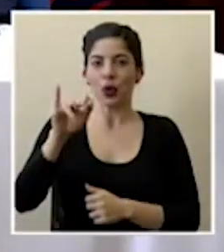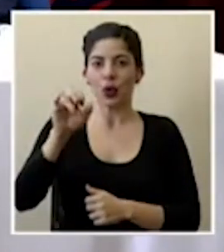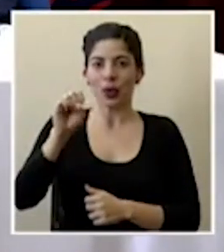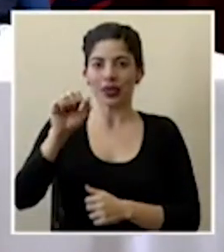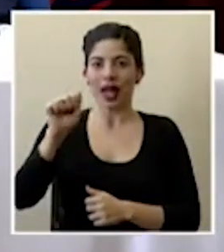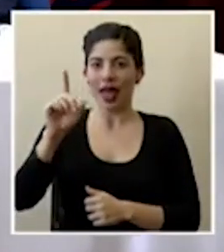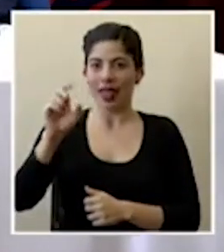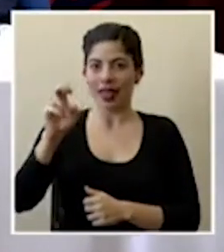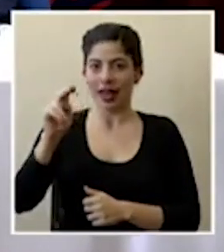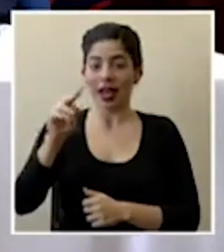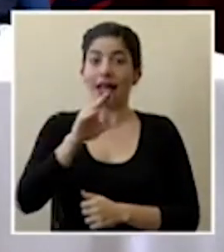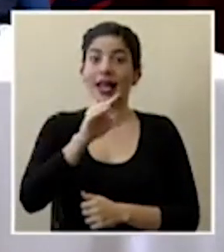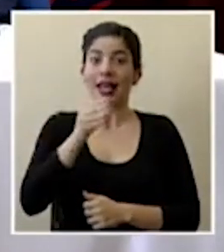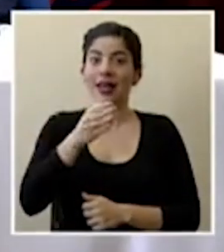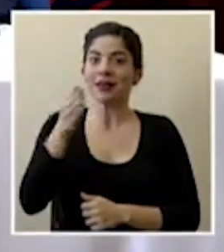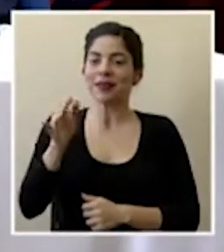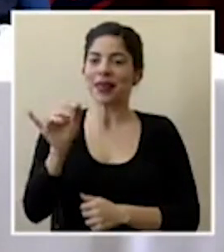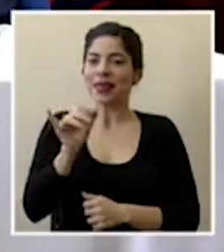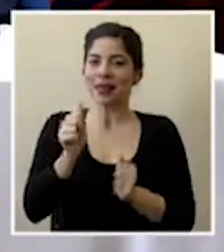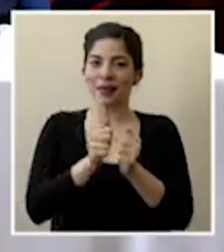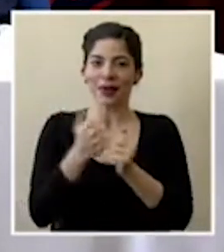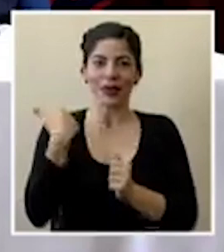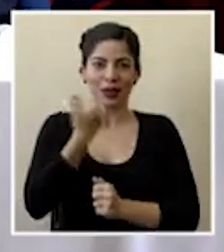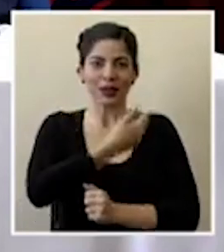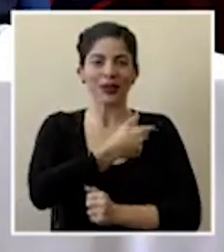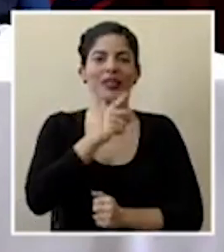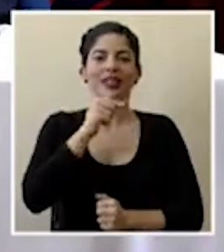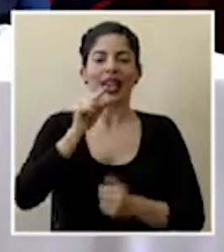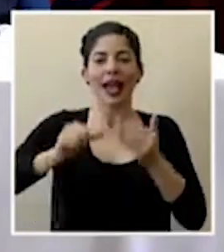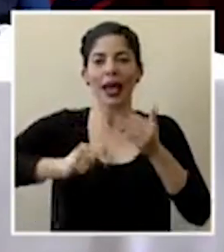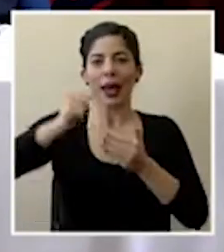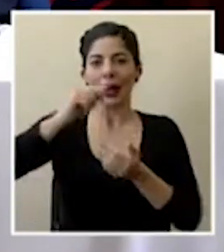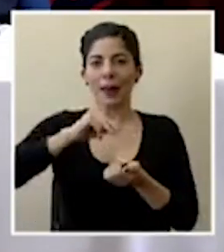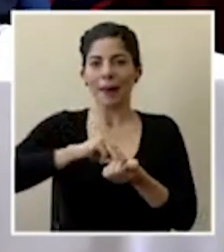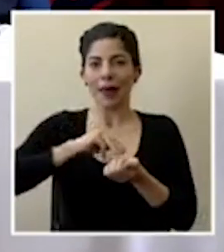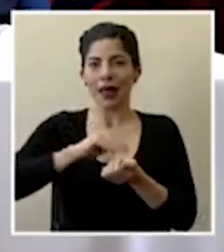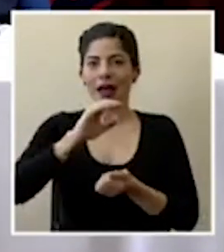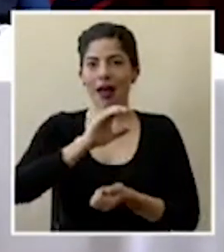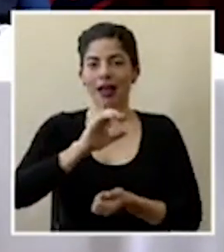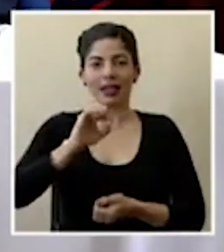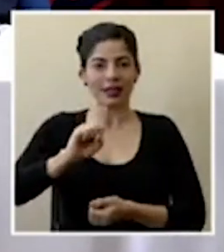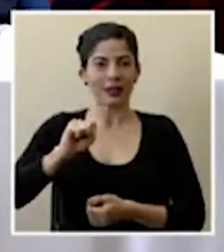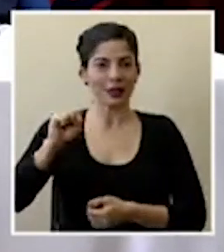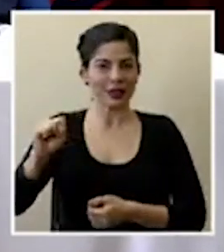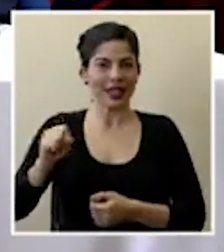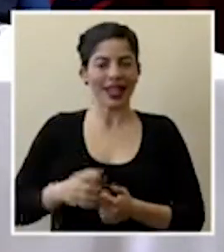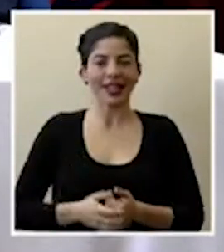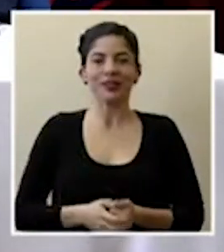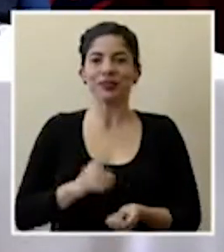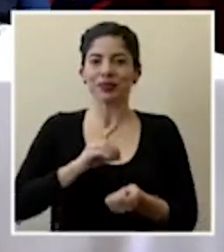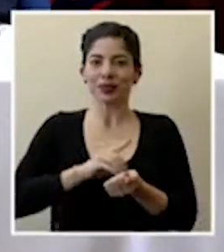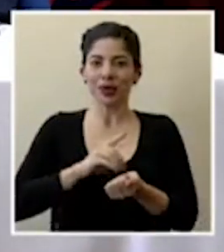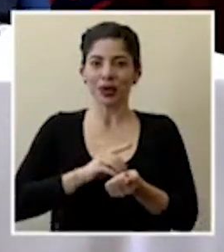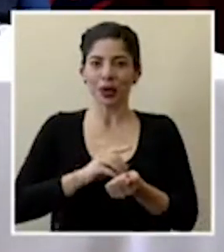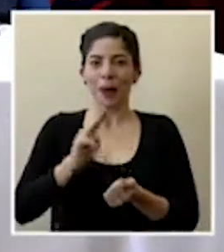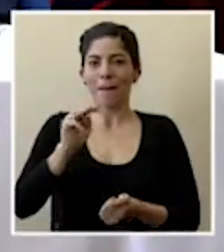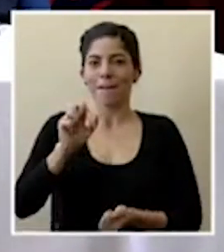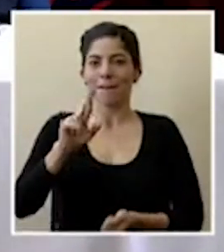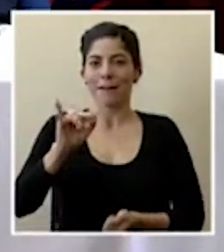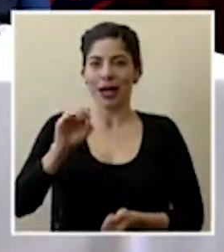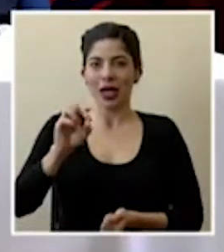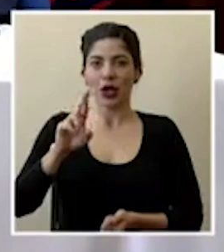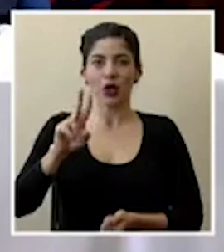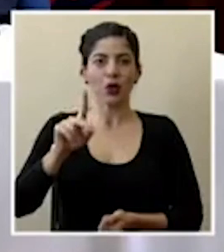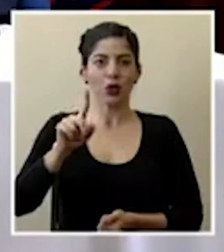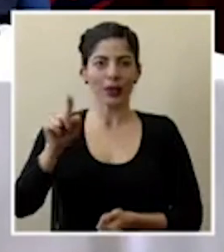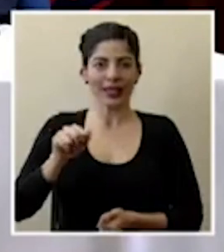y también nos acompaña el gerente médico de la caja costarricense del seguro social el doctor mario ruiz